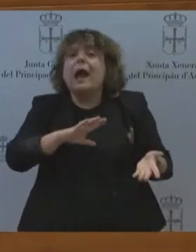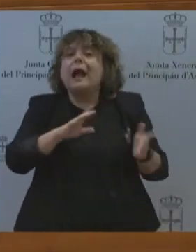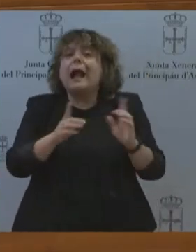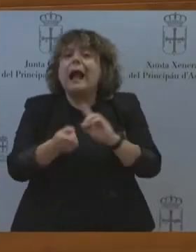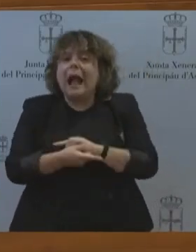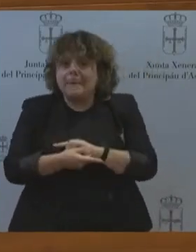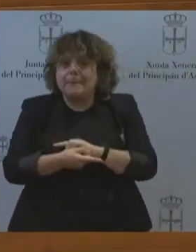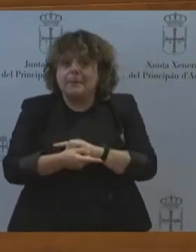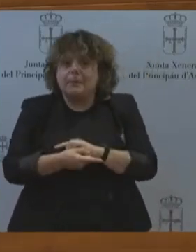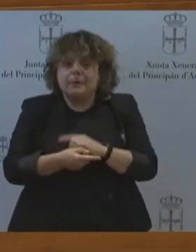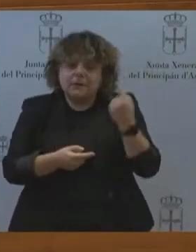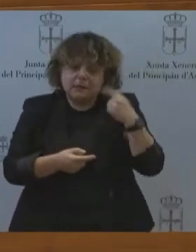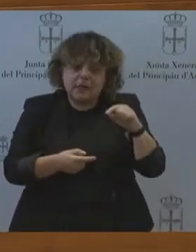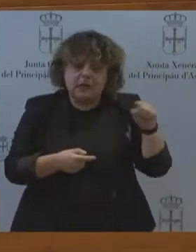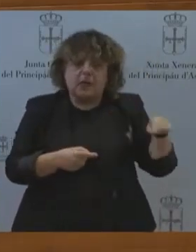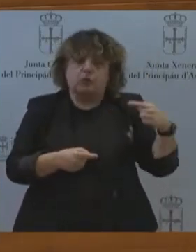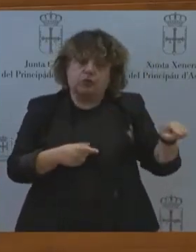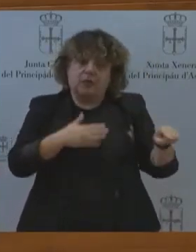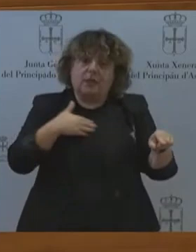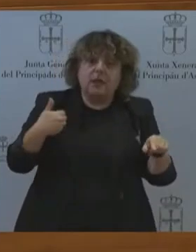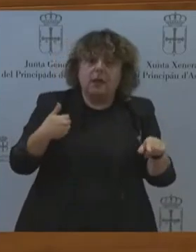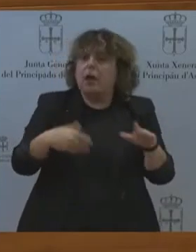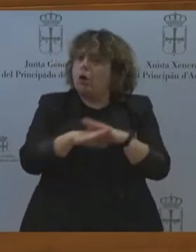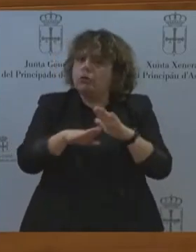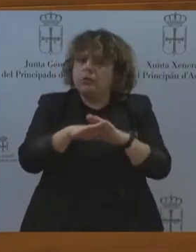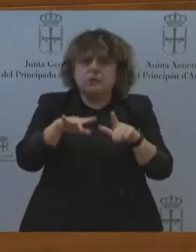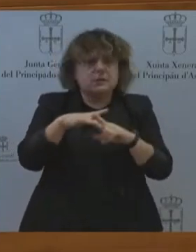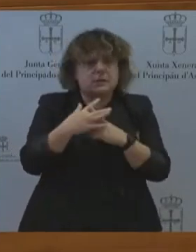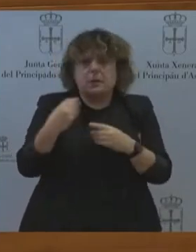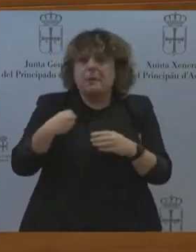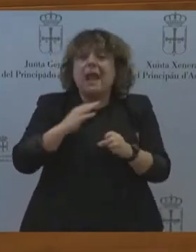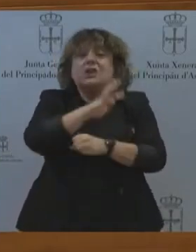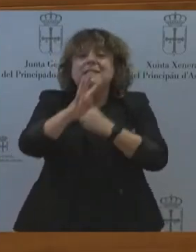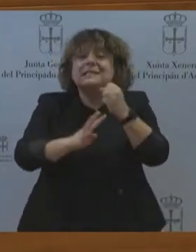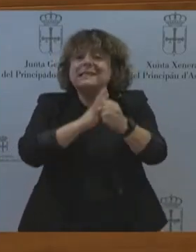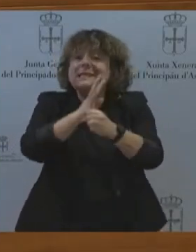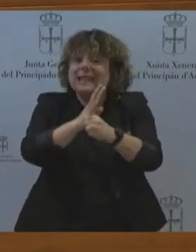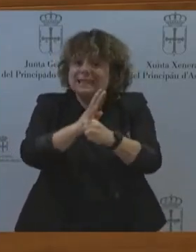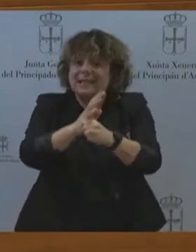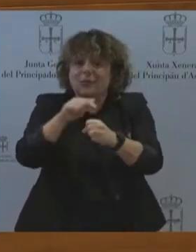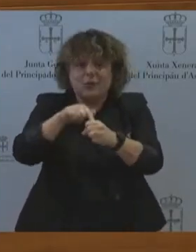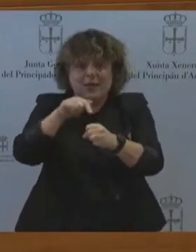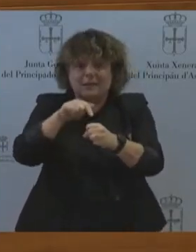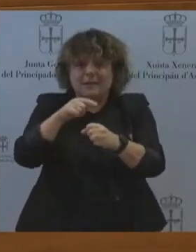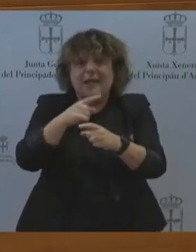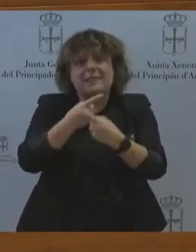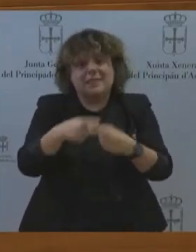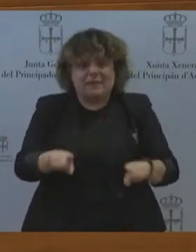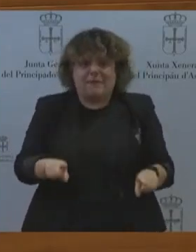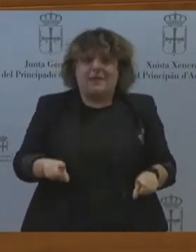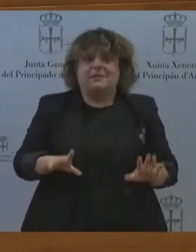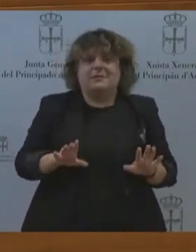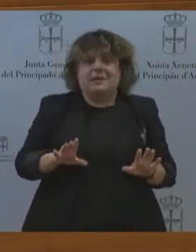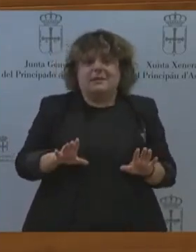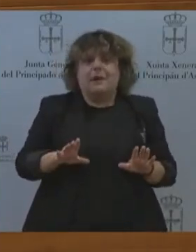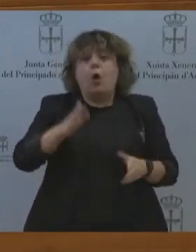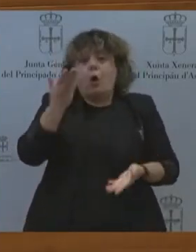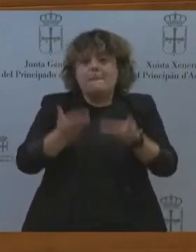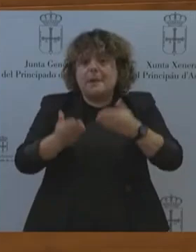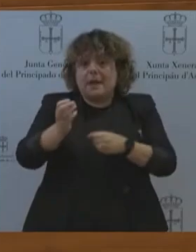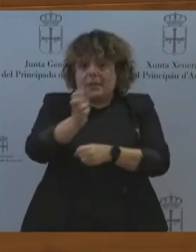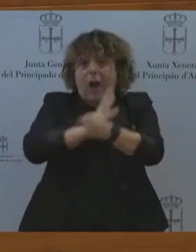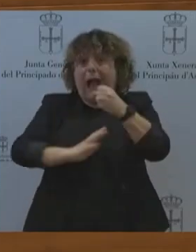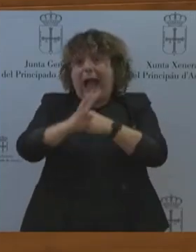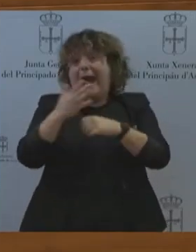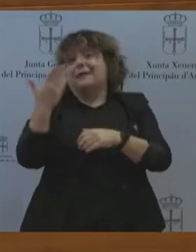legislatura va a ser muy diferente de la anterior y le voy a explicar por qué. En primer lugar, su poder municipal se ha reducido